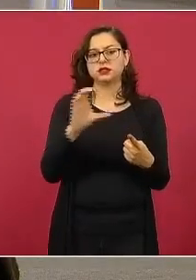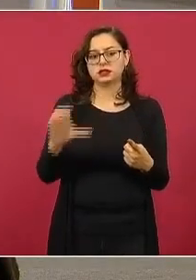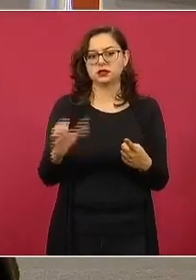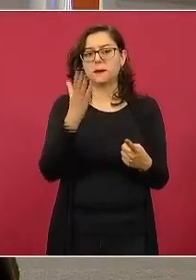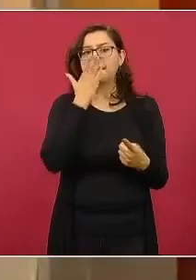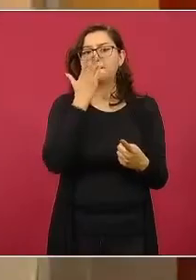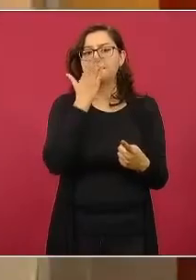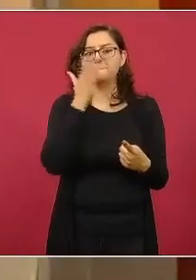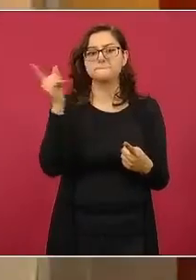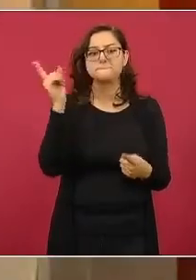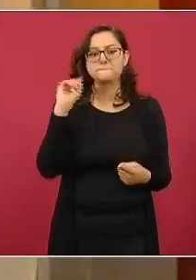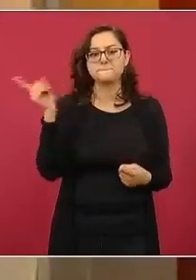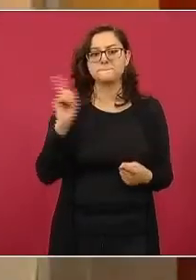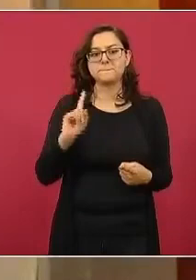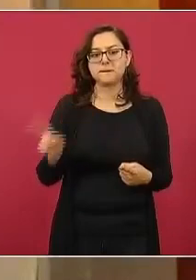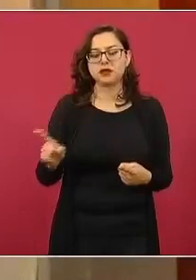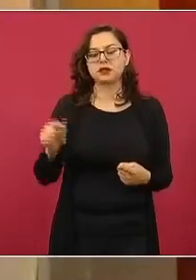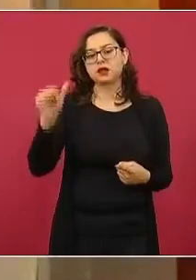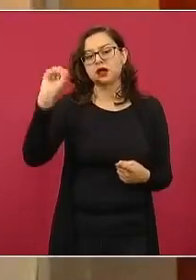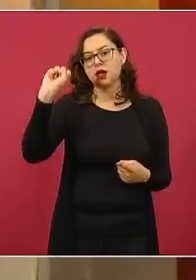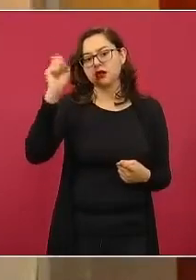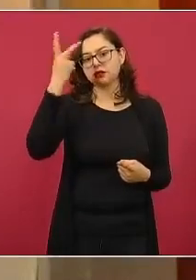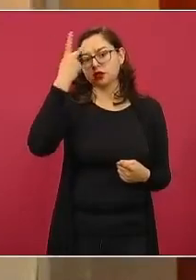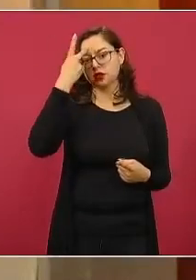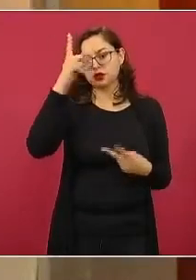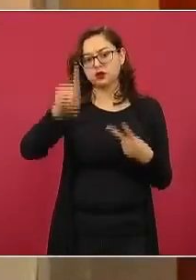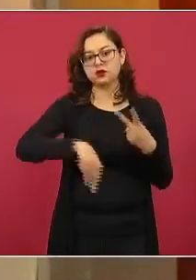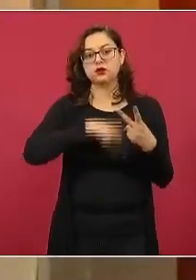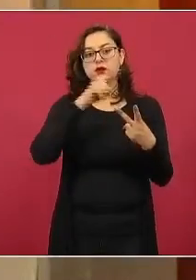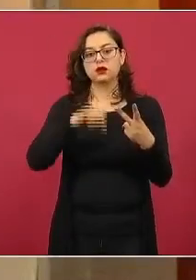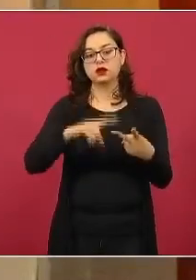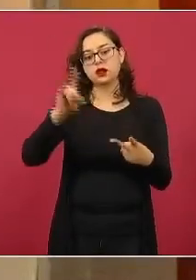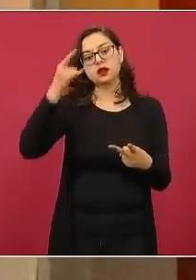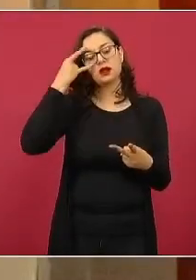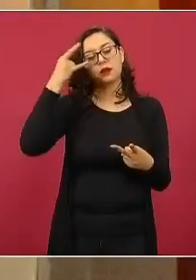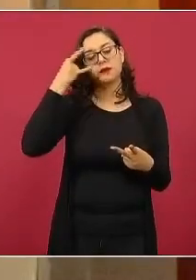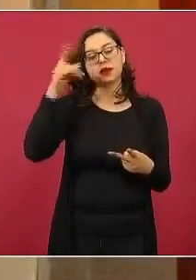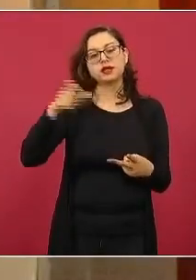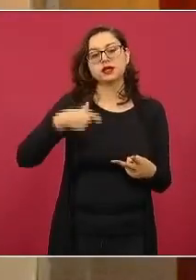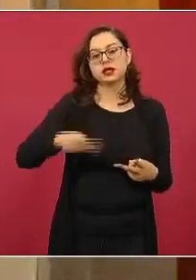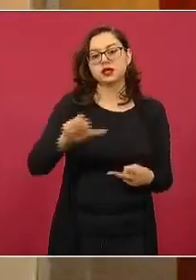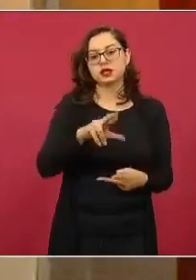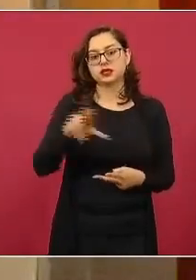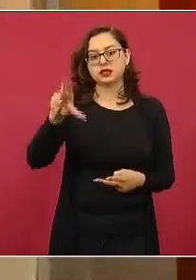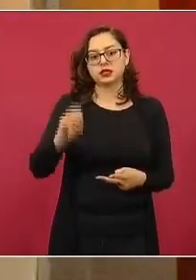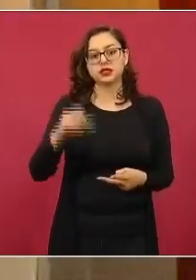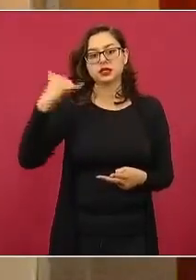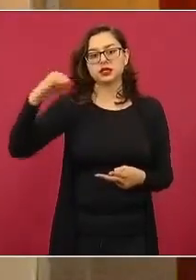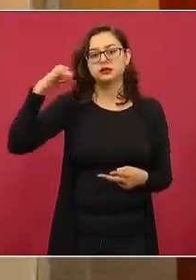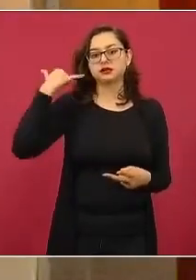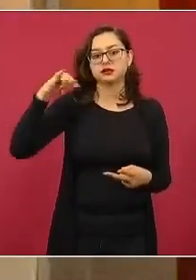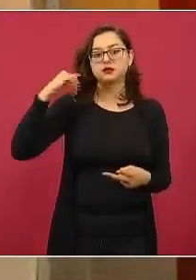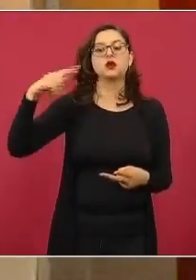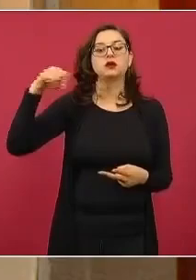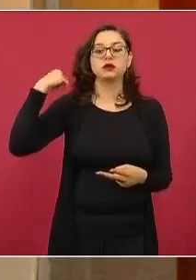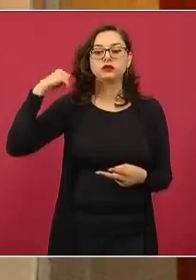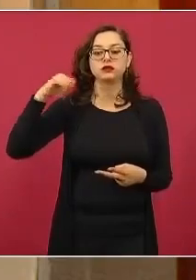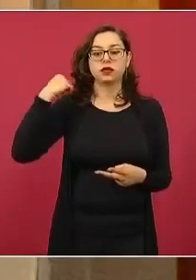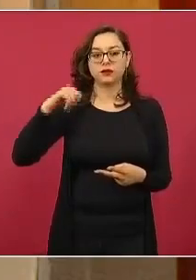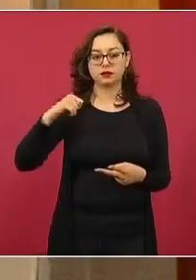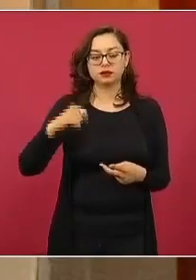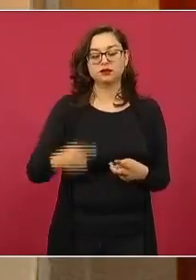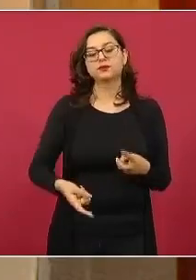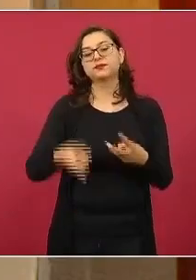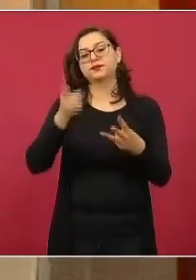Sonora, Zacatecas, San Luis Potosí. En la ruta 2, Campeche, Quintana Roo, Yucatán y Tabasco. Y por vía